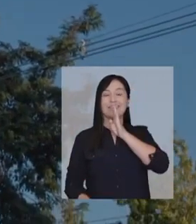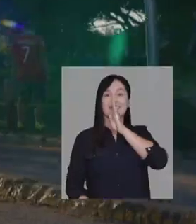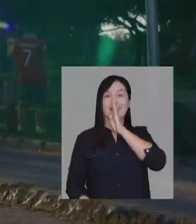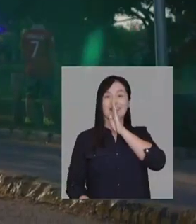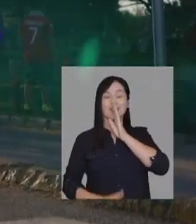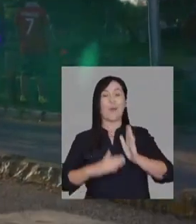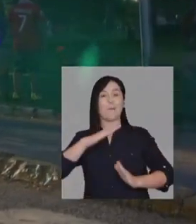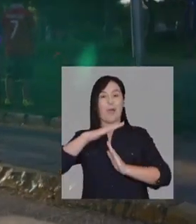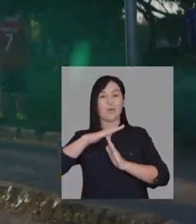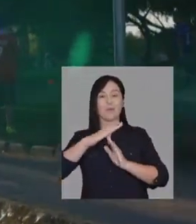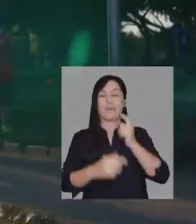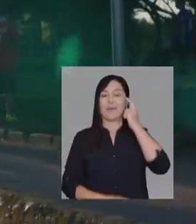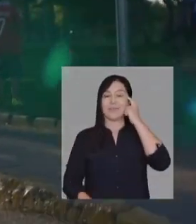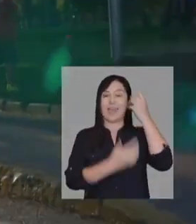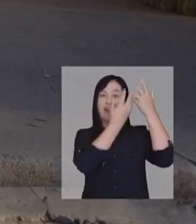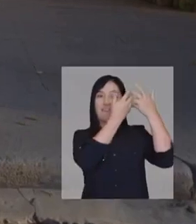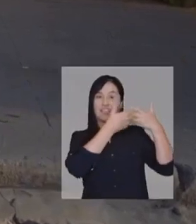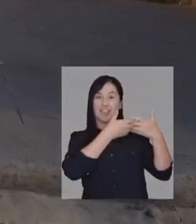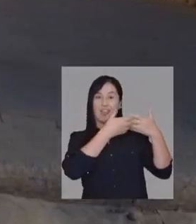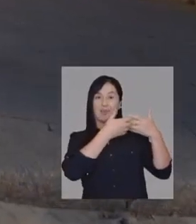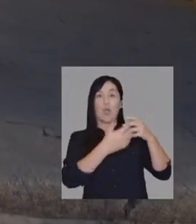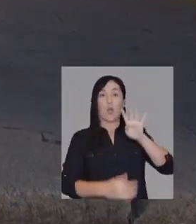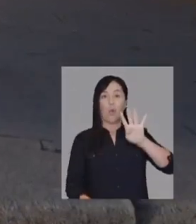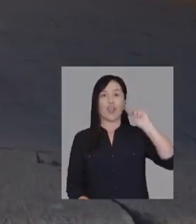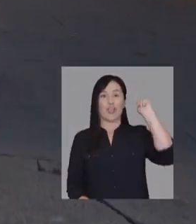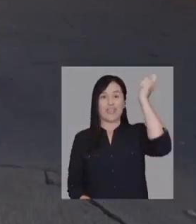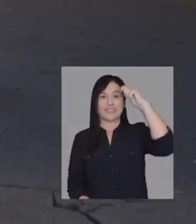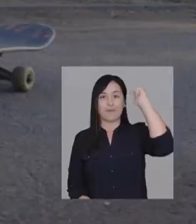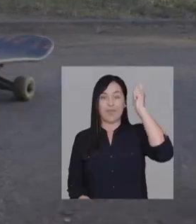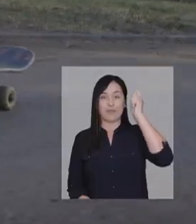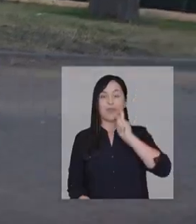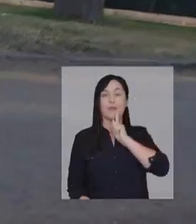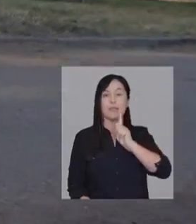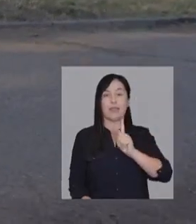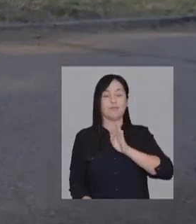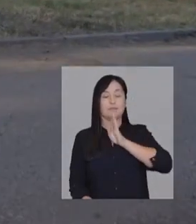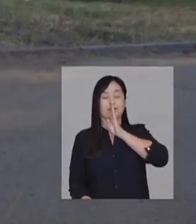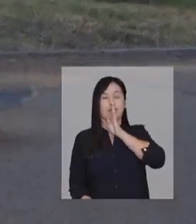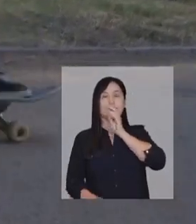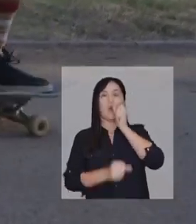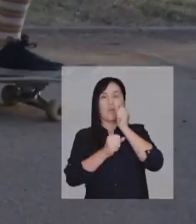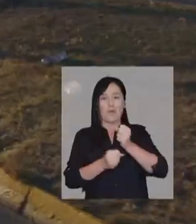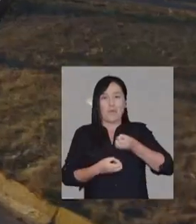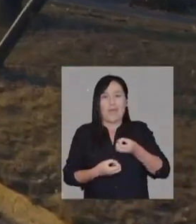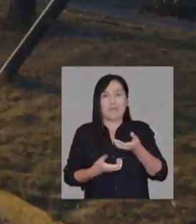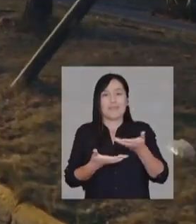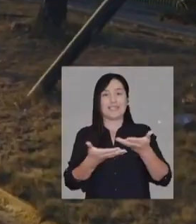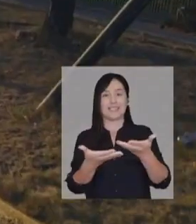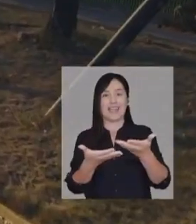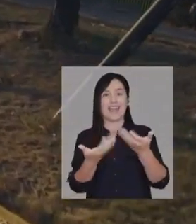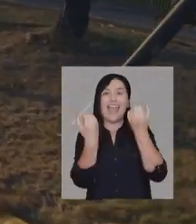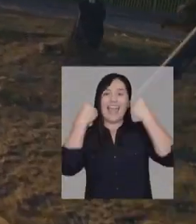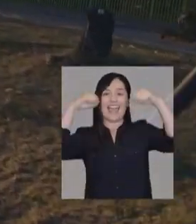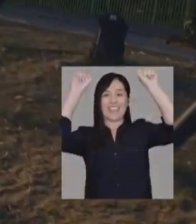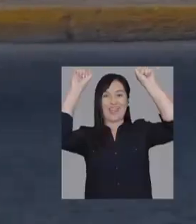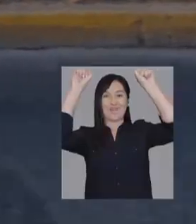pausa Para pensar Para reflexionar El 4 de septiembre Los que estuvimos en silencio Sacamos la